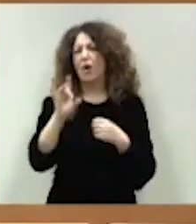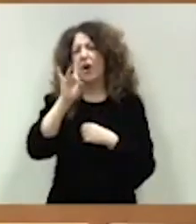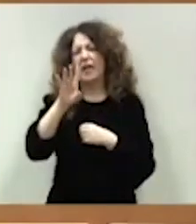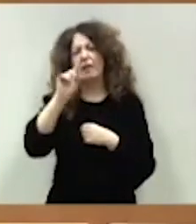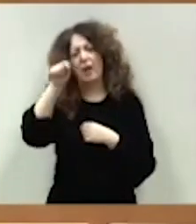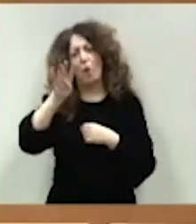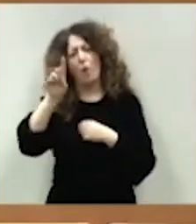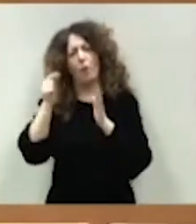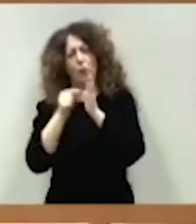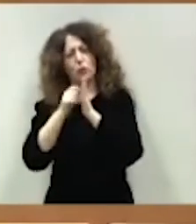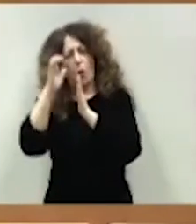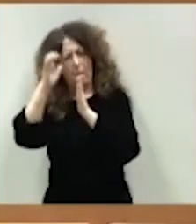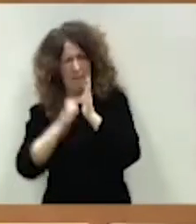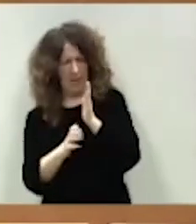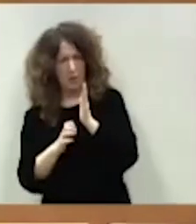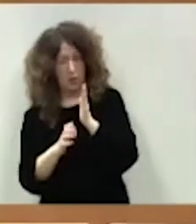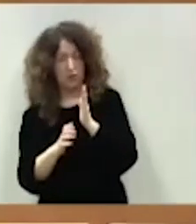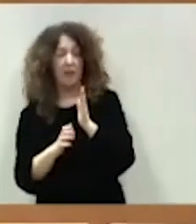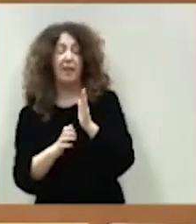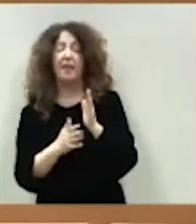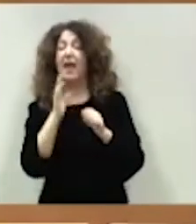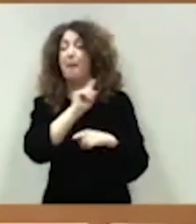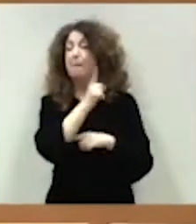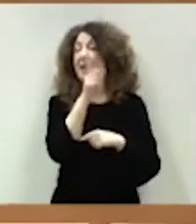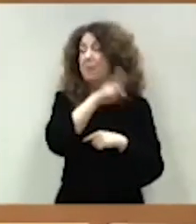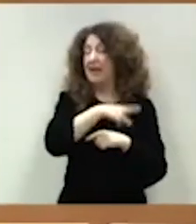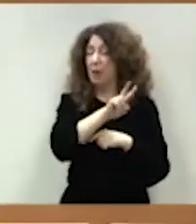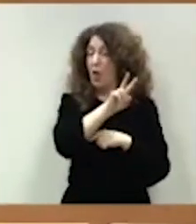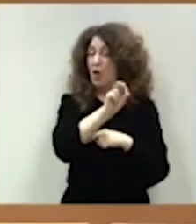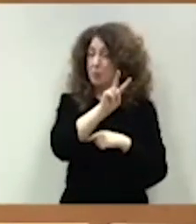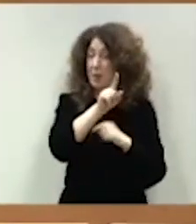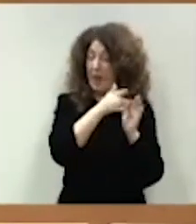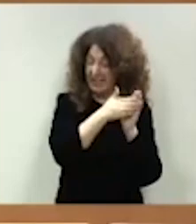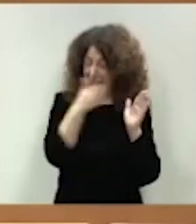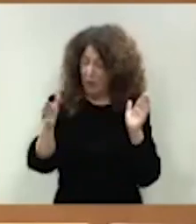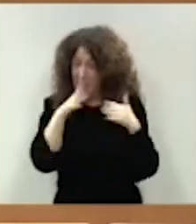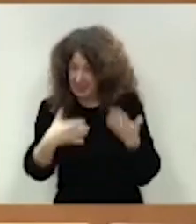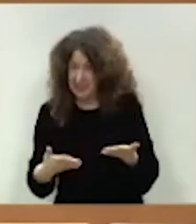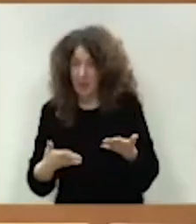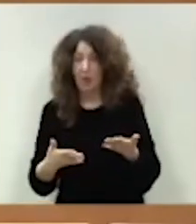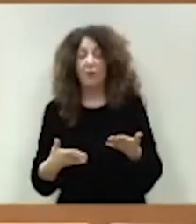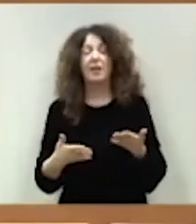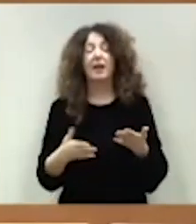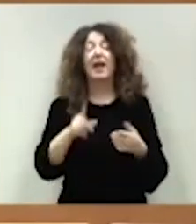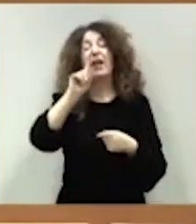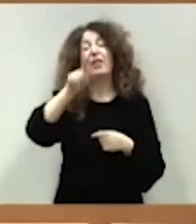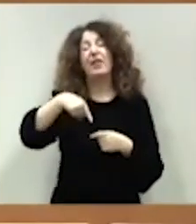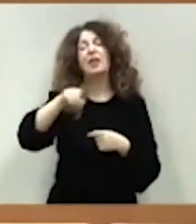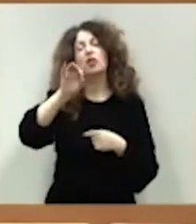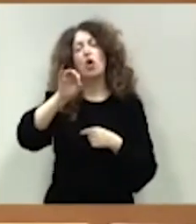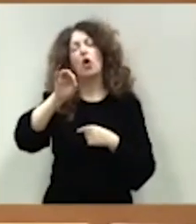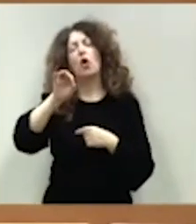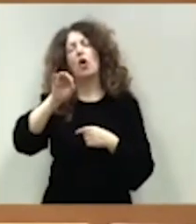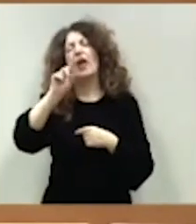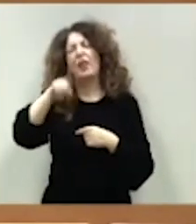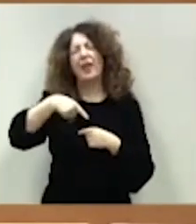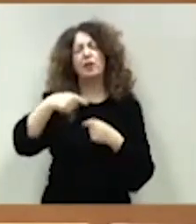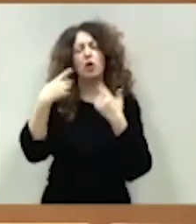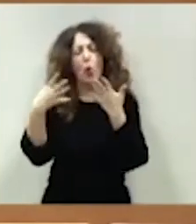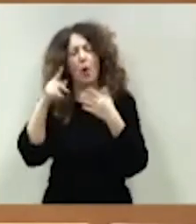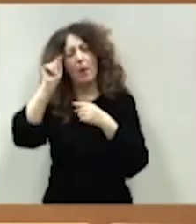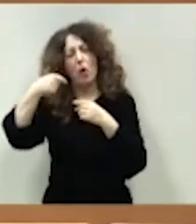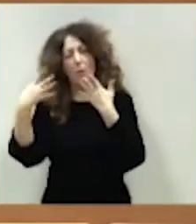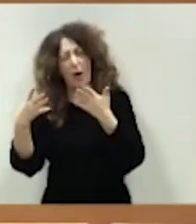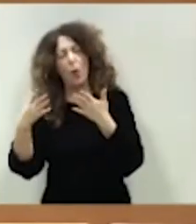puntos desde su máximo en el primer trimestre del 2021 hasta el 109,9% del PIB en el tercer trimestre